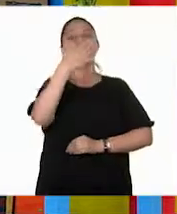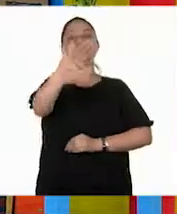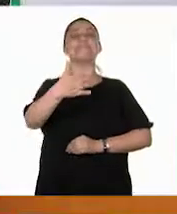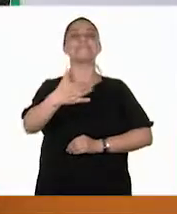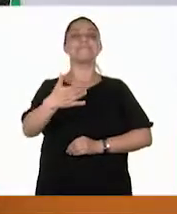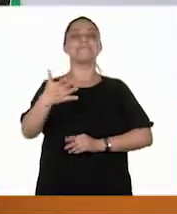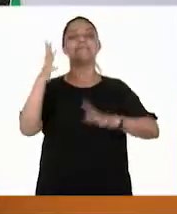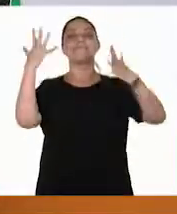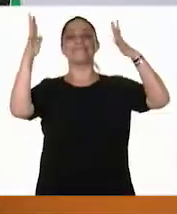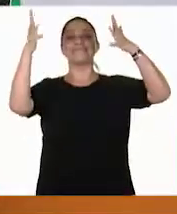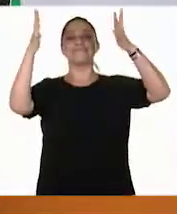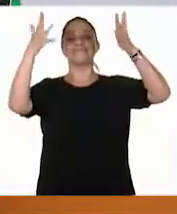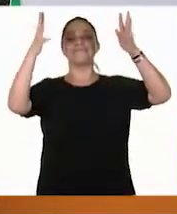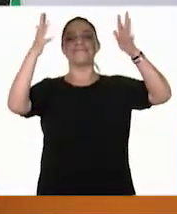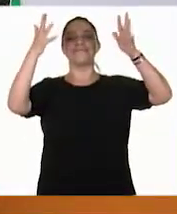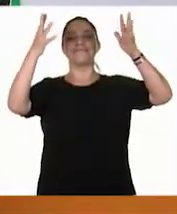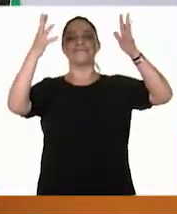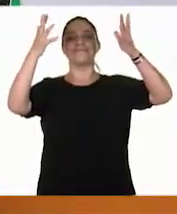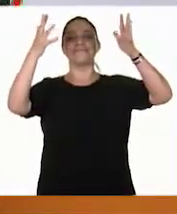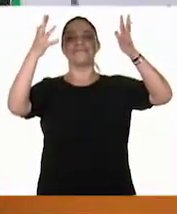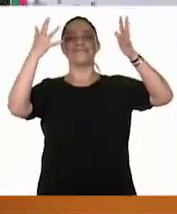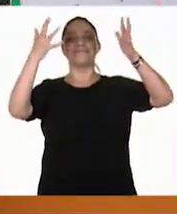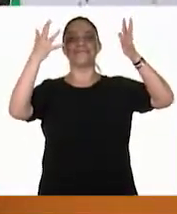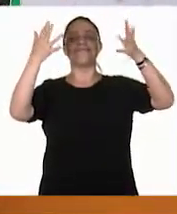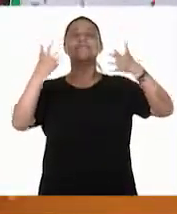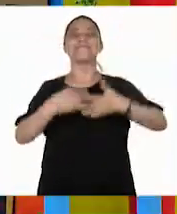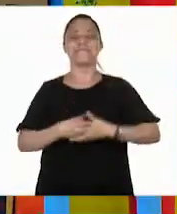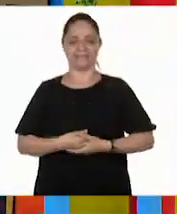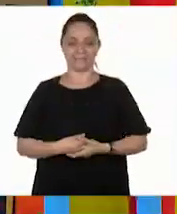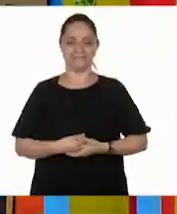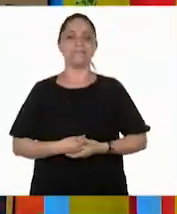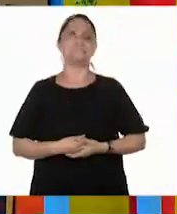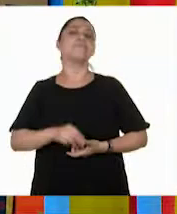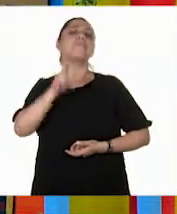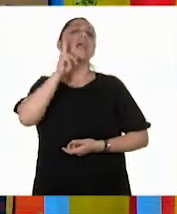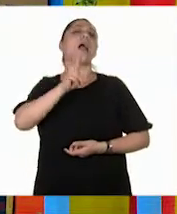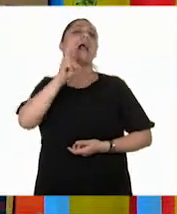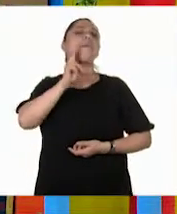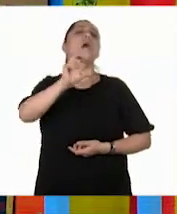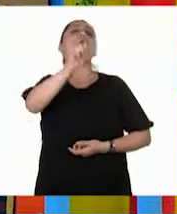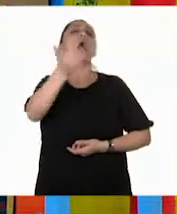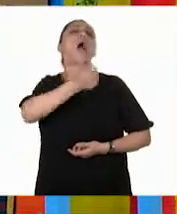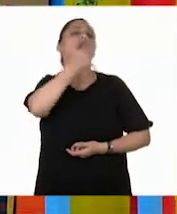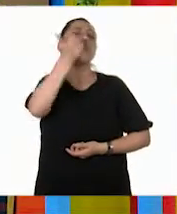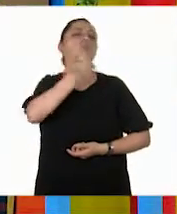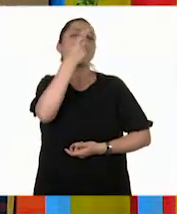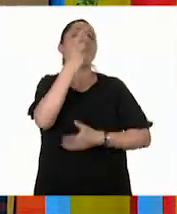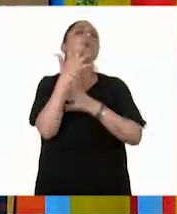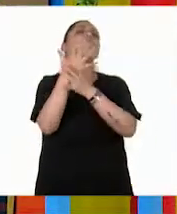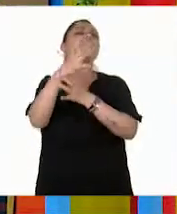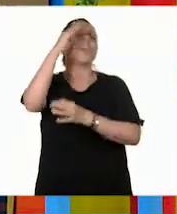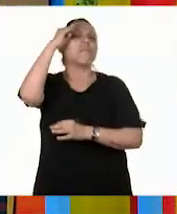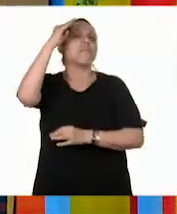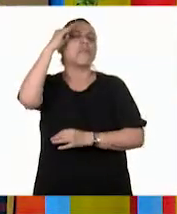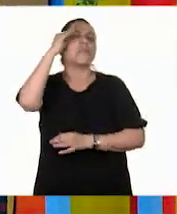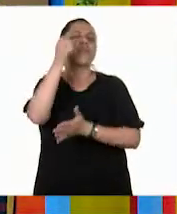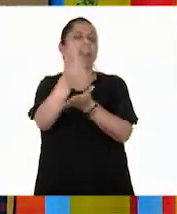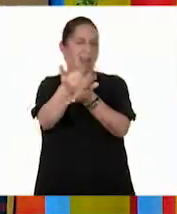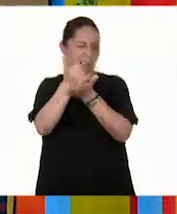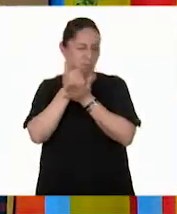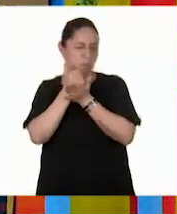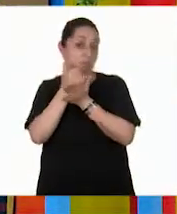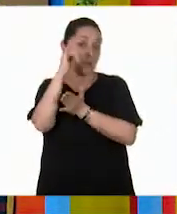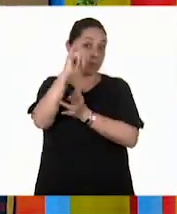¡Correcta! Pero, ay, Pepe, vamos a ver qué nos dice una de nuestros alumnos para que nos diga y nos ayude a